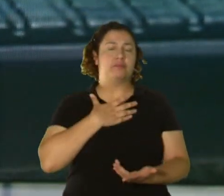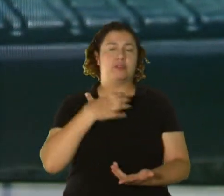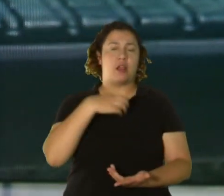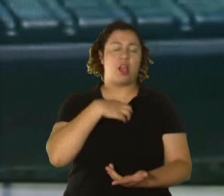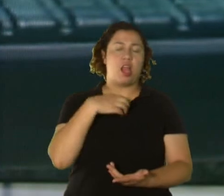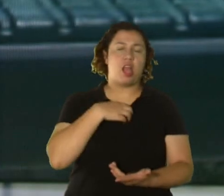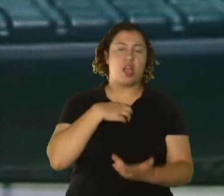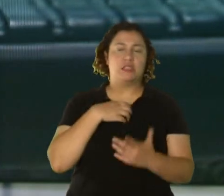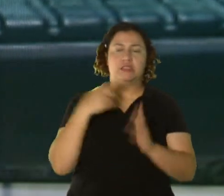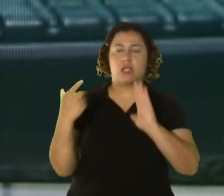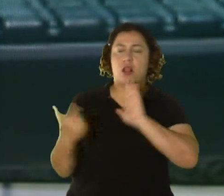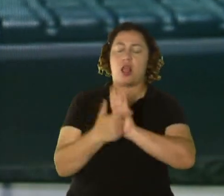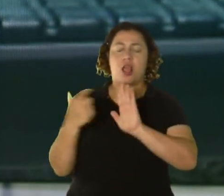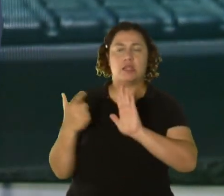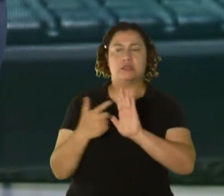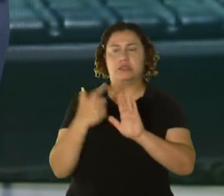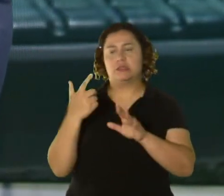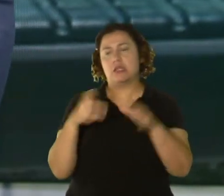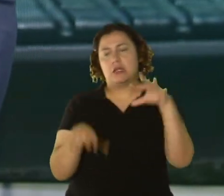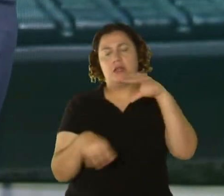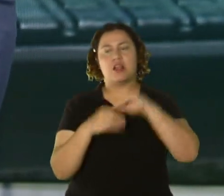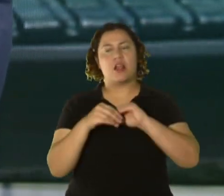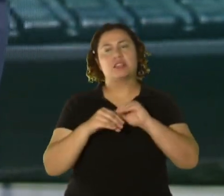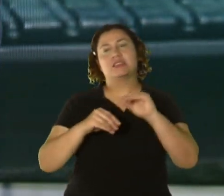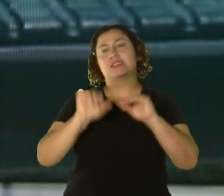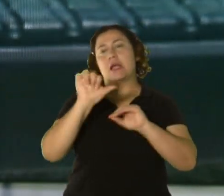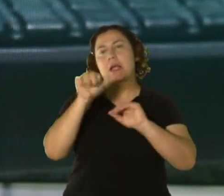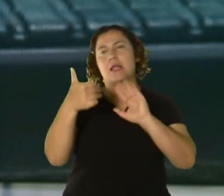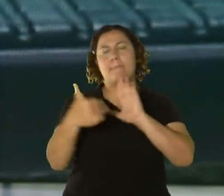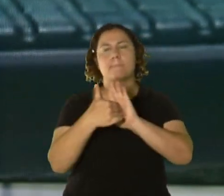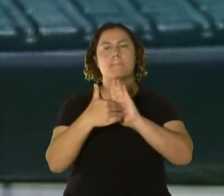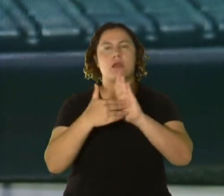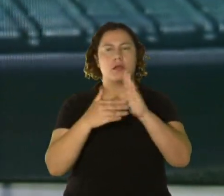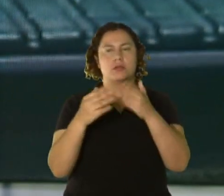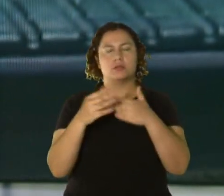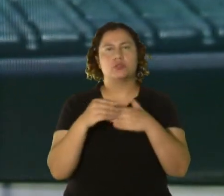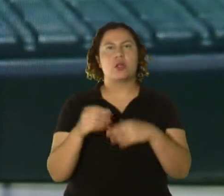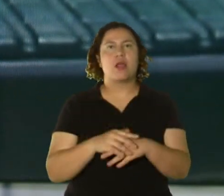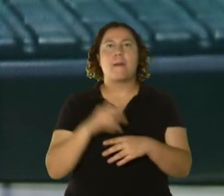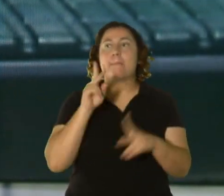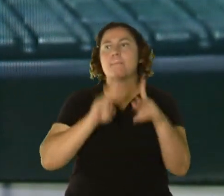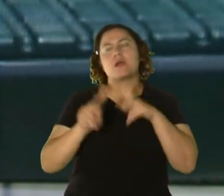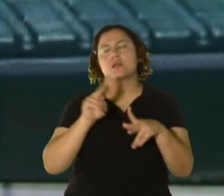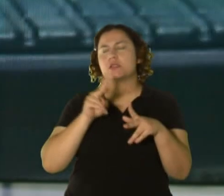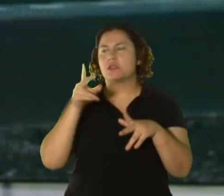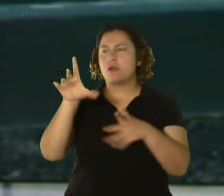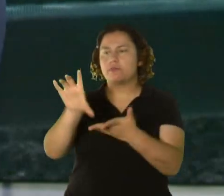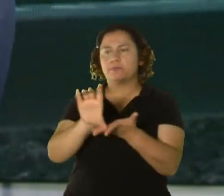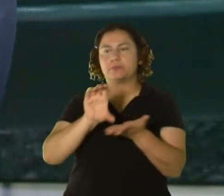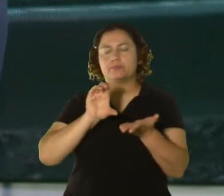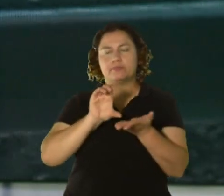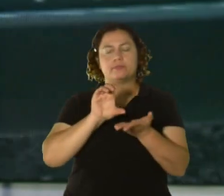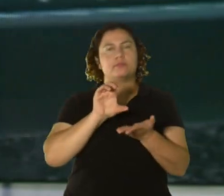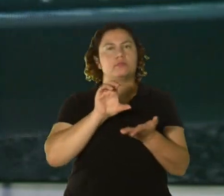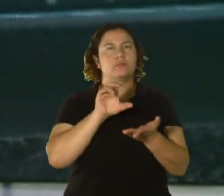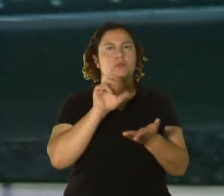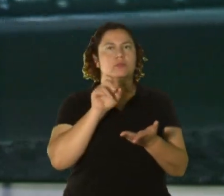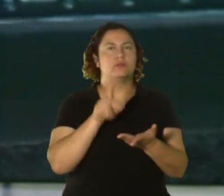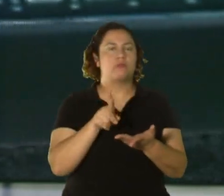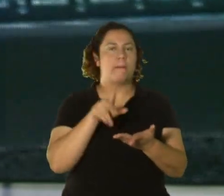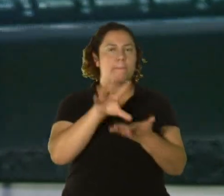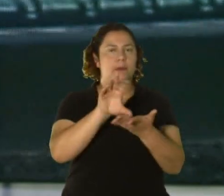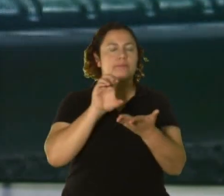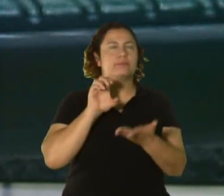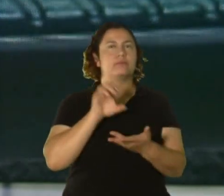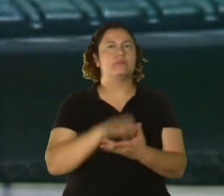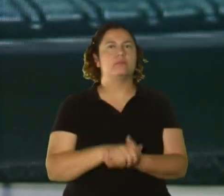ilegales de la cantidad hasta de 10 mil dólares de personas que con sacrificio han retirado ese dinero del banco, inclusive a lo mejor